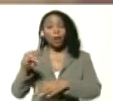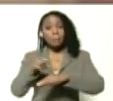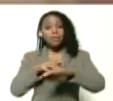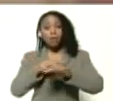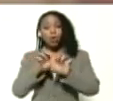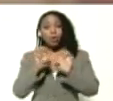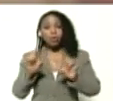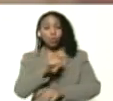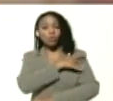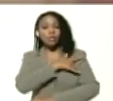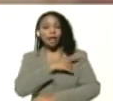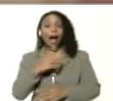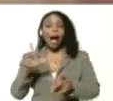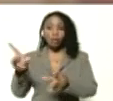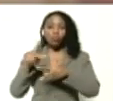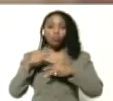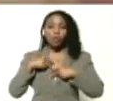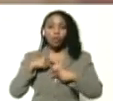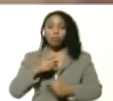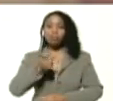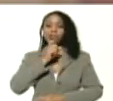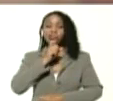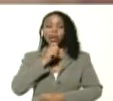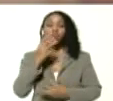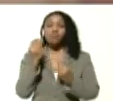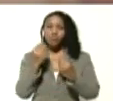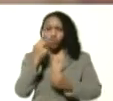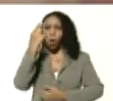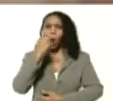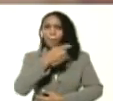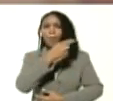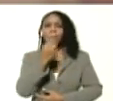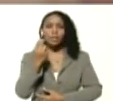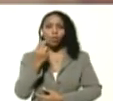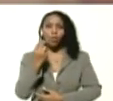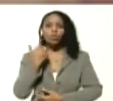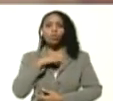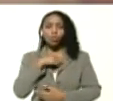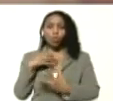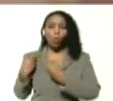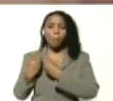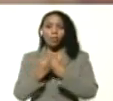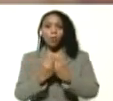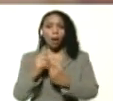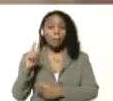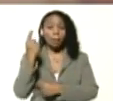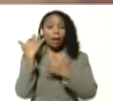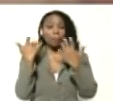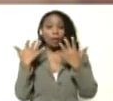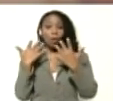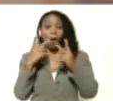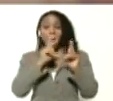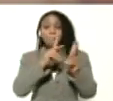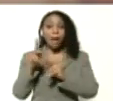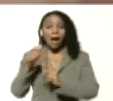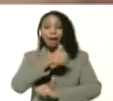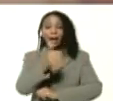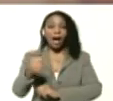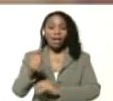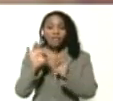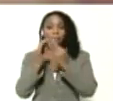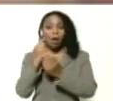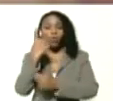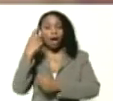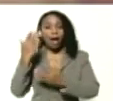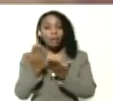Educación Universitaria, hemos asumido los retos con mucho compromiso, presidente, y hemos acompañado de primera mano el Plan Cada Familia y una Escuela,